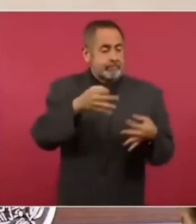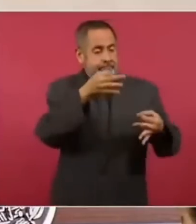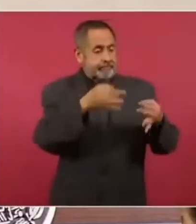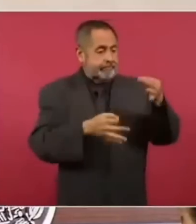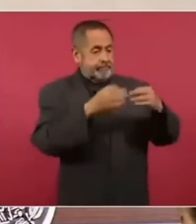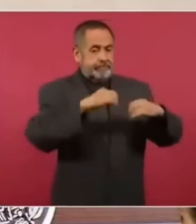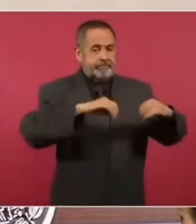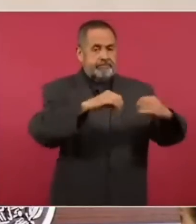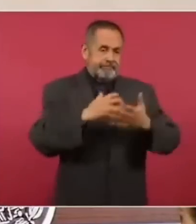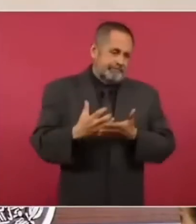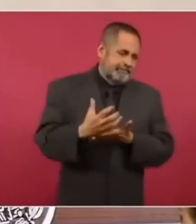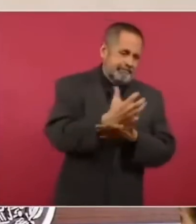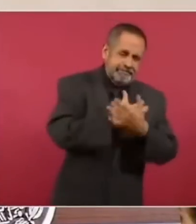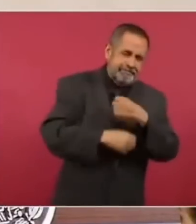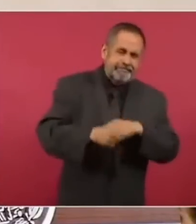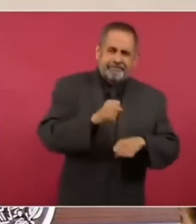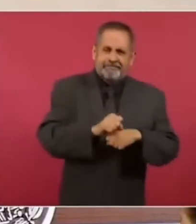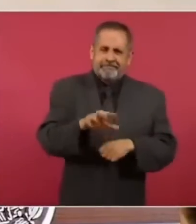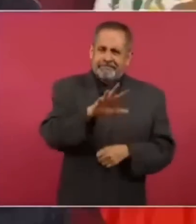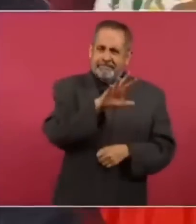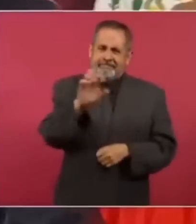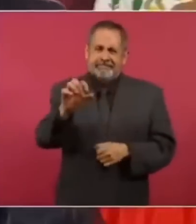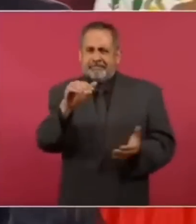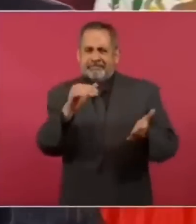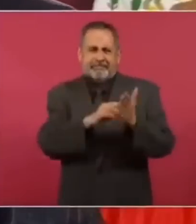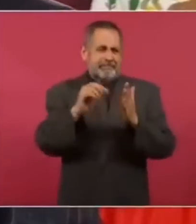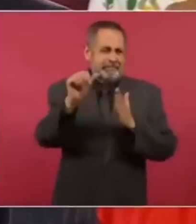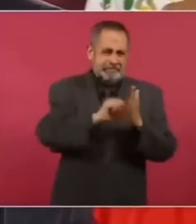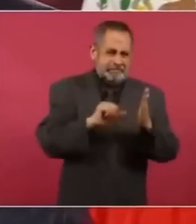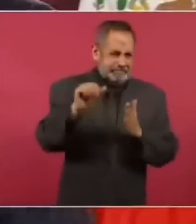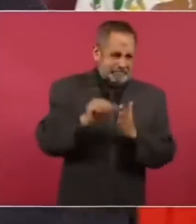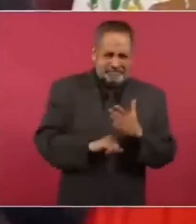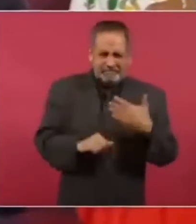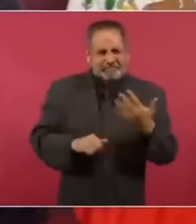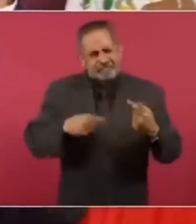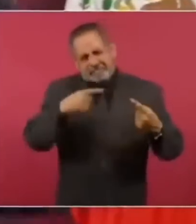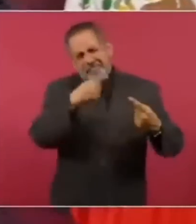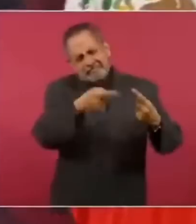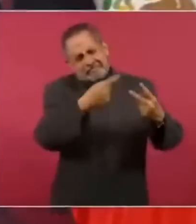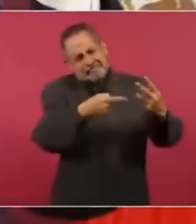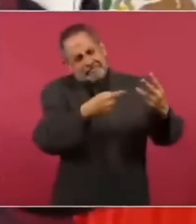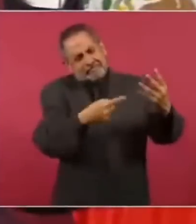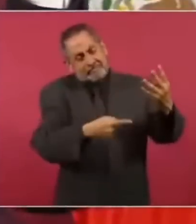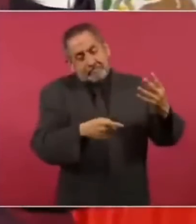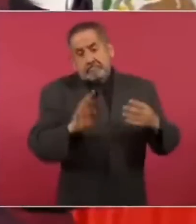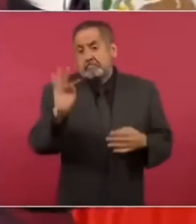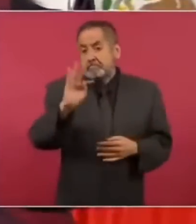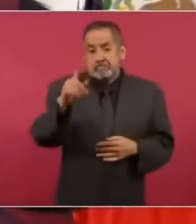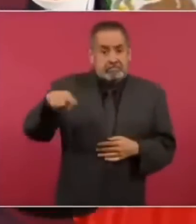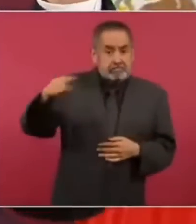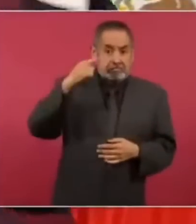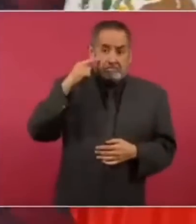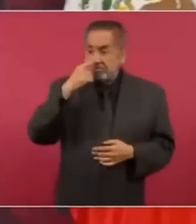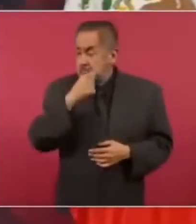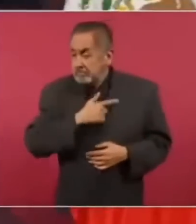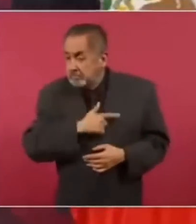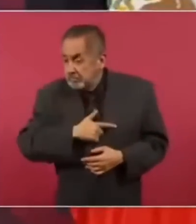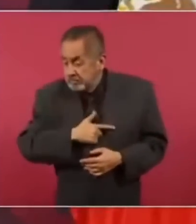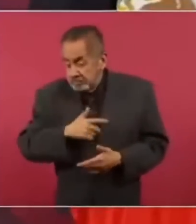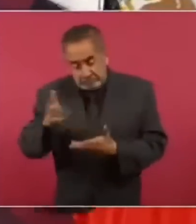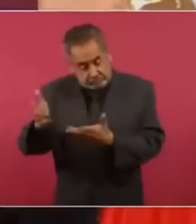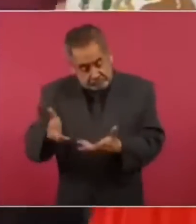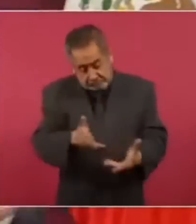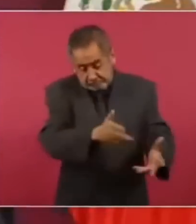de la corte ganen 500 mil pesos mensuales y así somos libres entonces